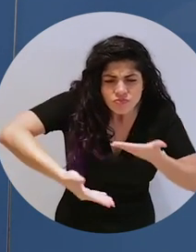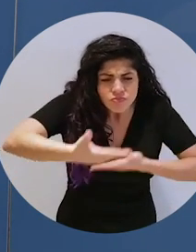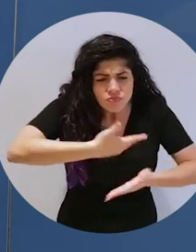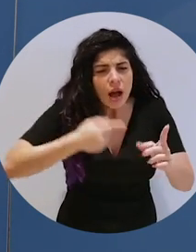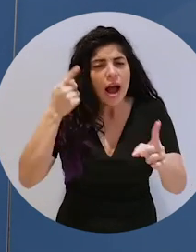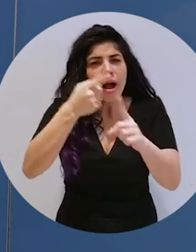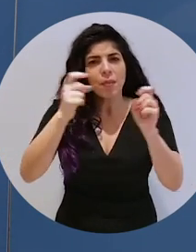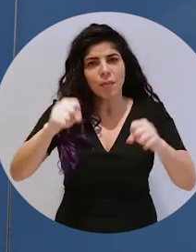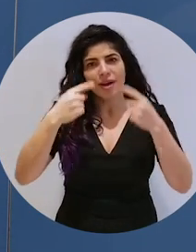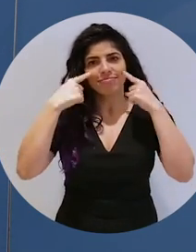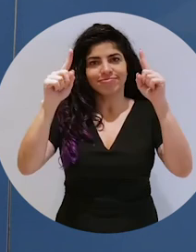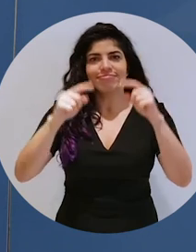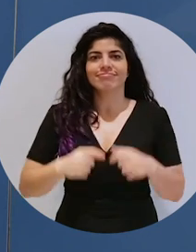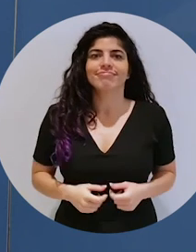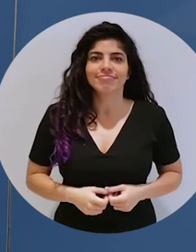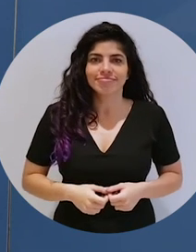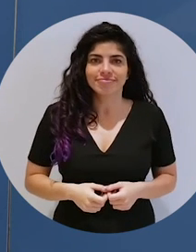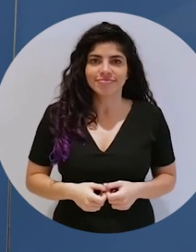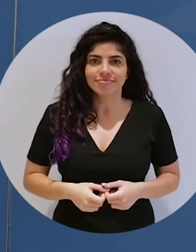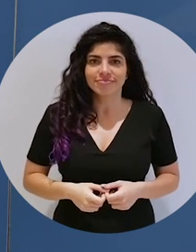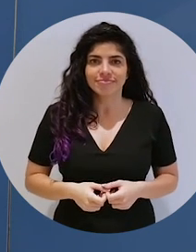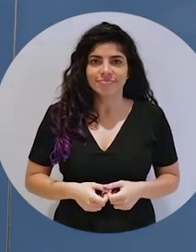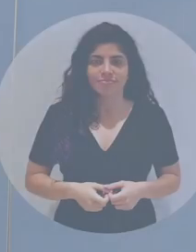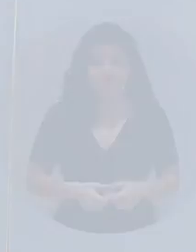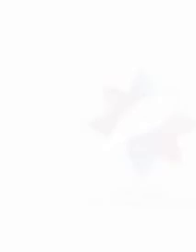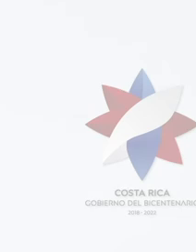las partes para que esto llegue a buen puerto.